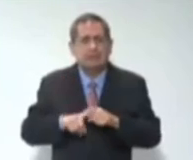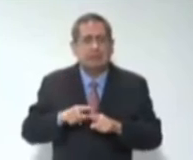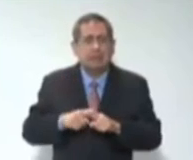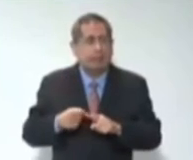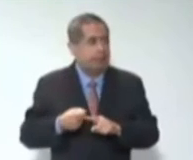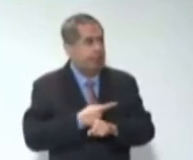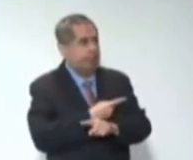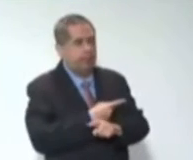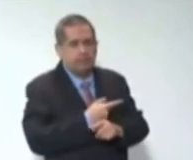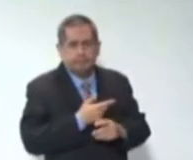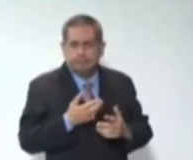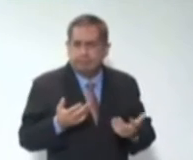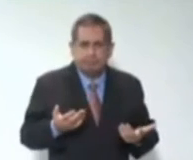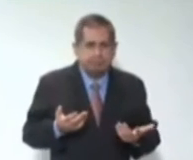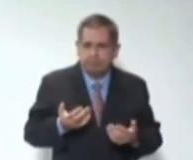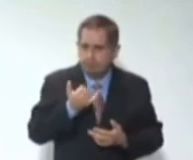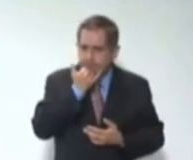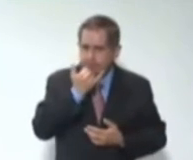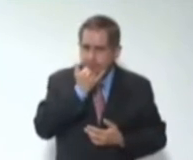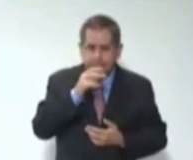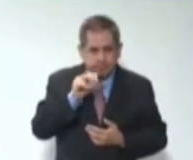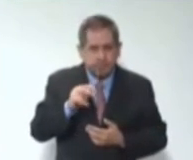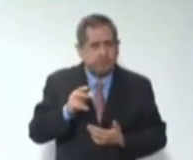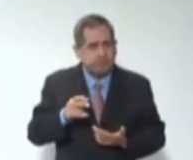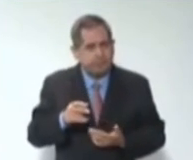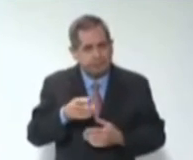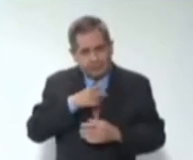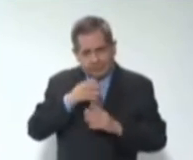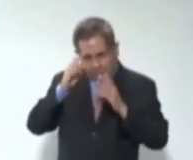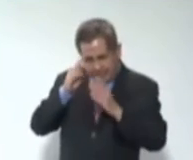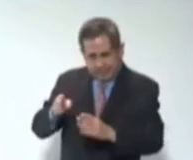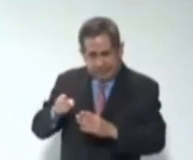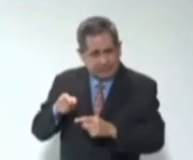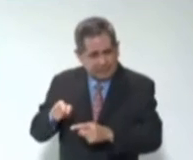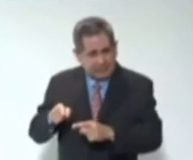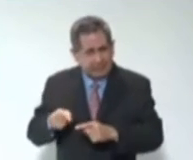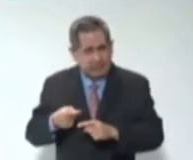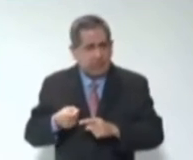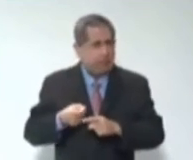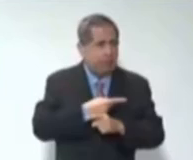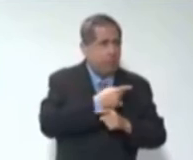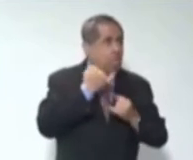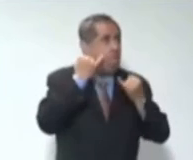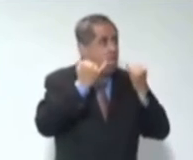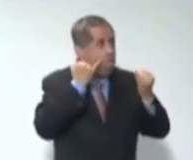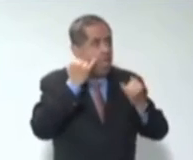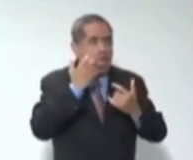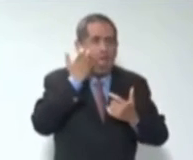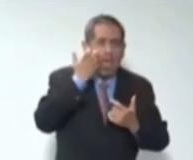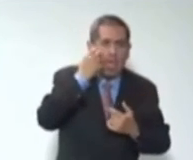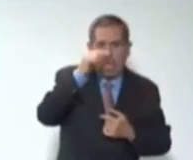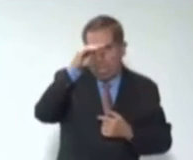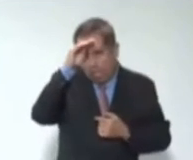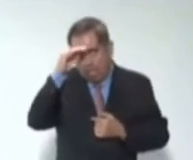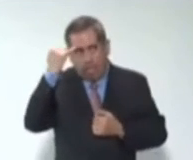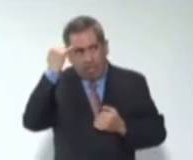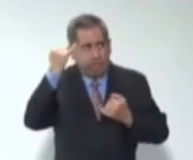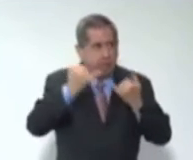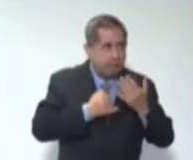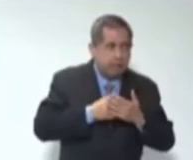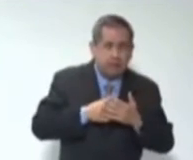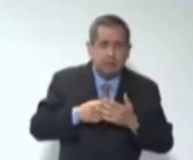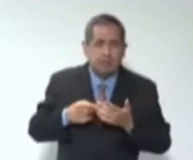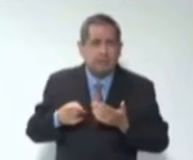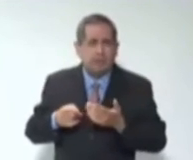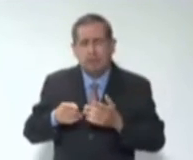desvían en, se puede decir, especulaciones sobre, es que no se,